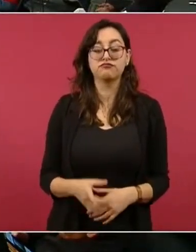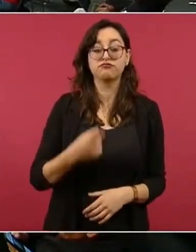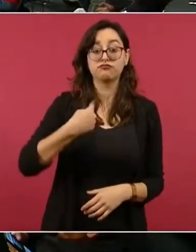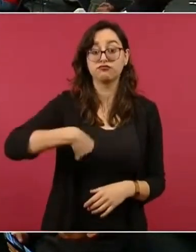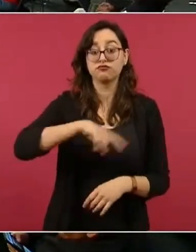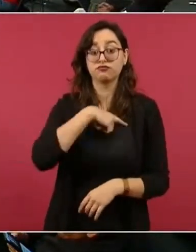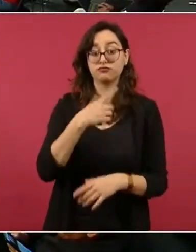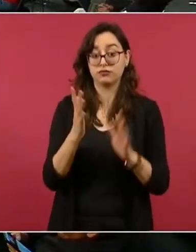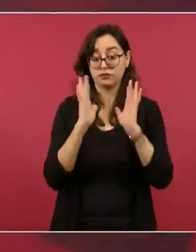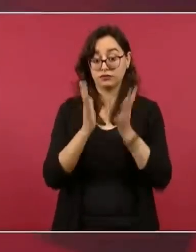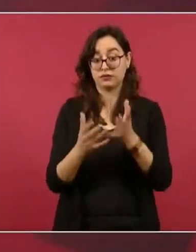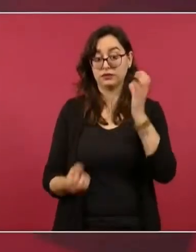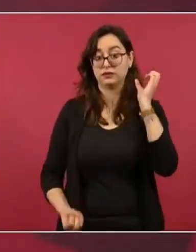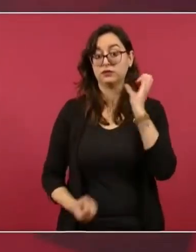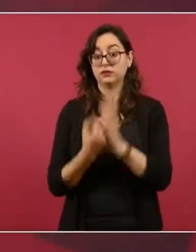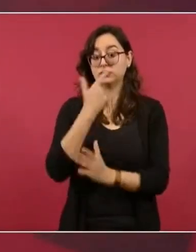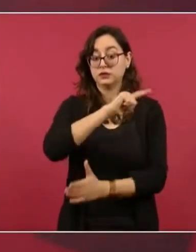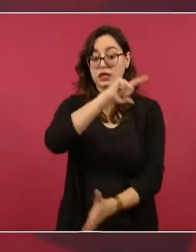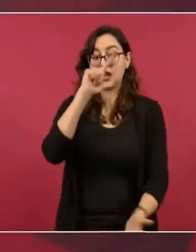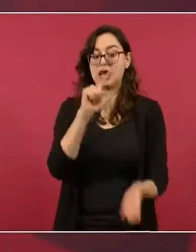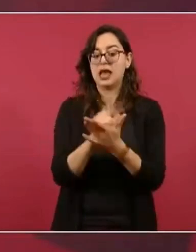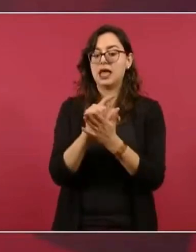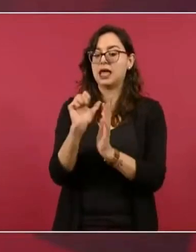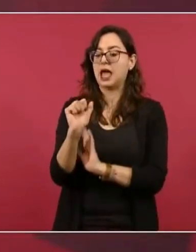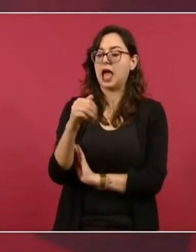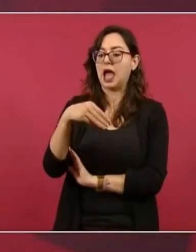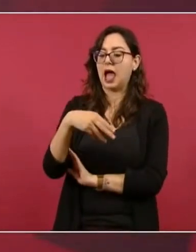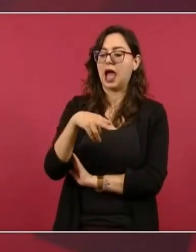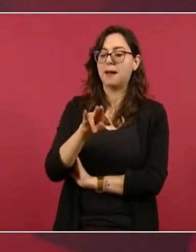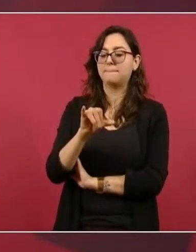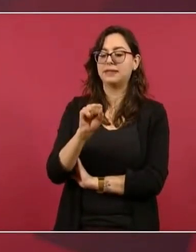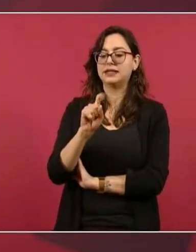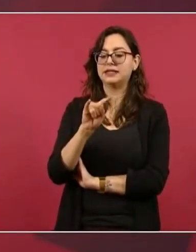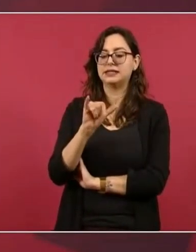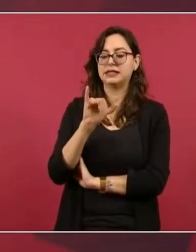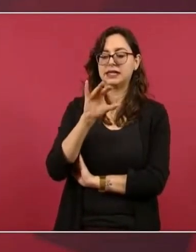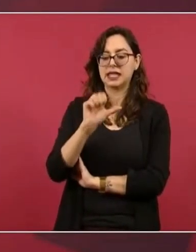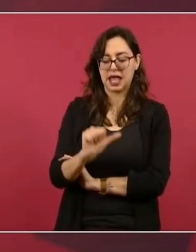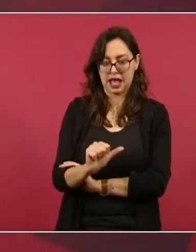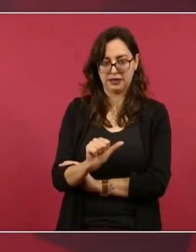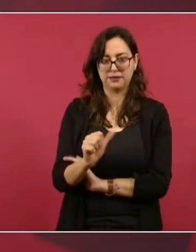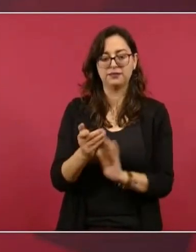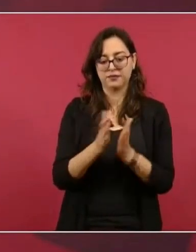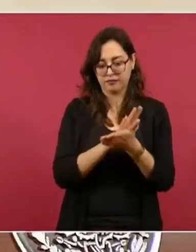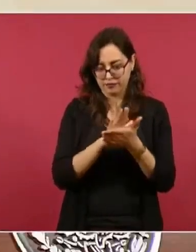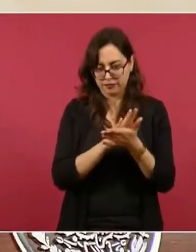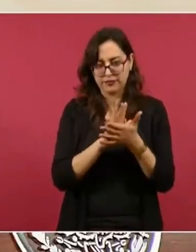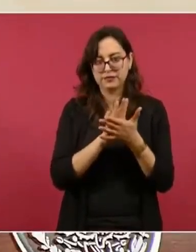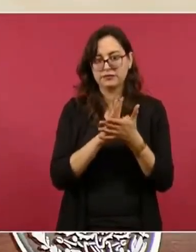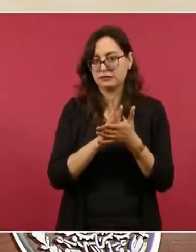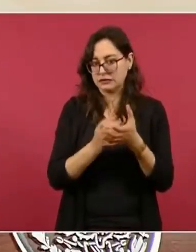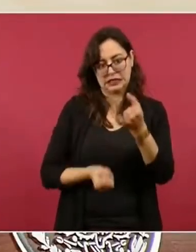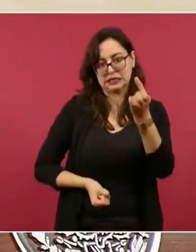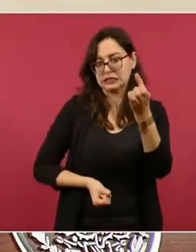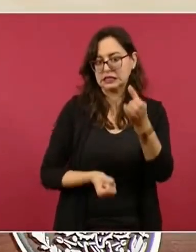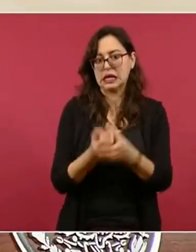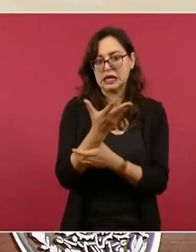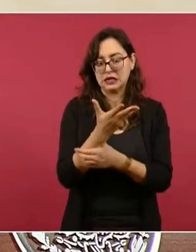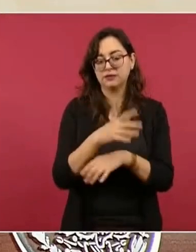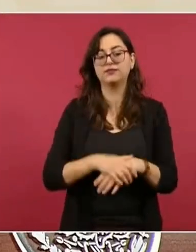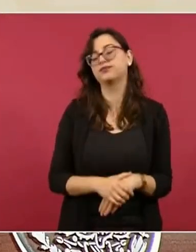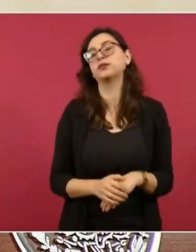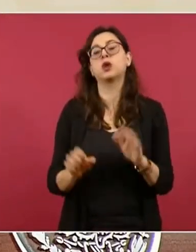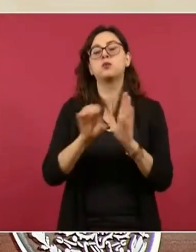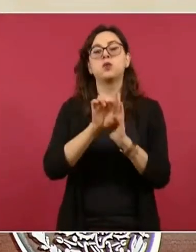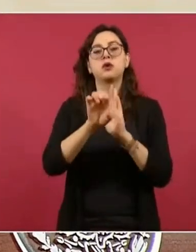ley de amnistía para que quienes fueron torturados y está demostrado, como es ese caso que